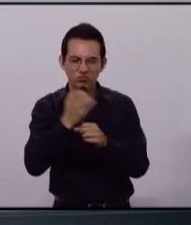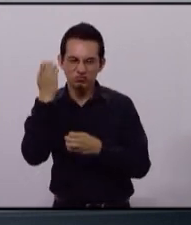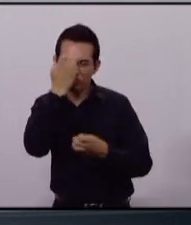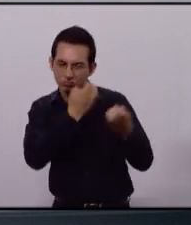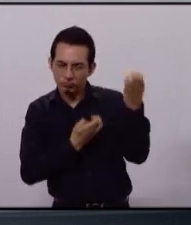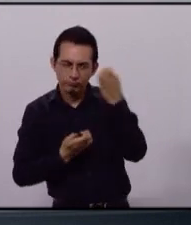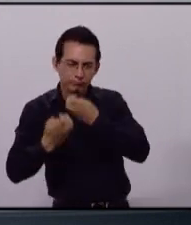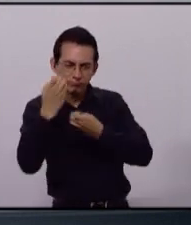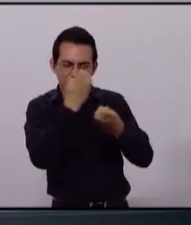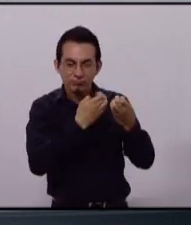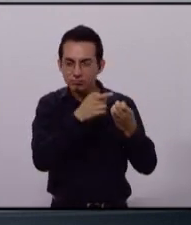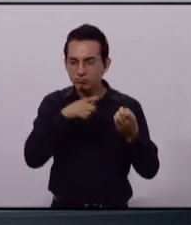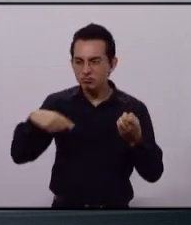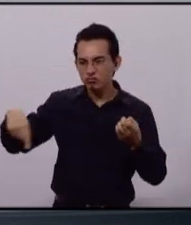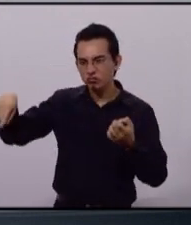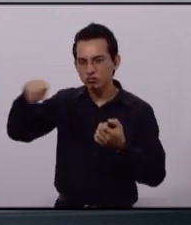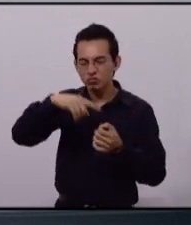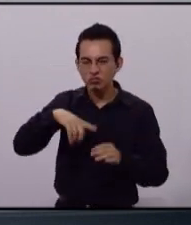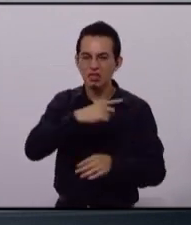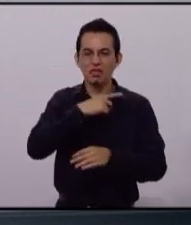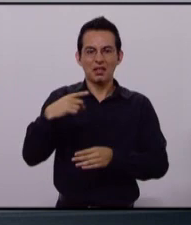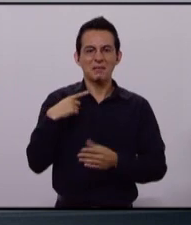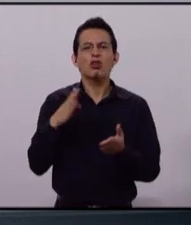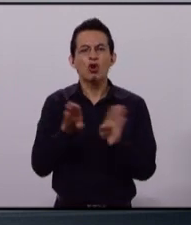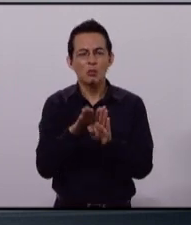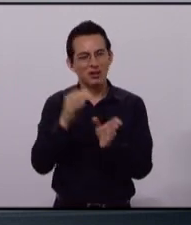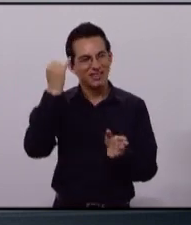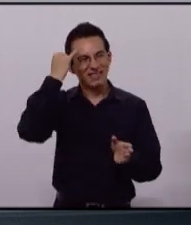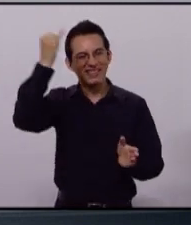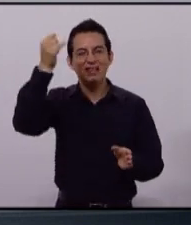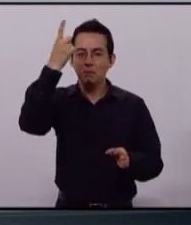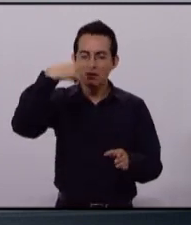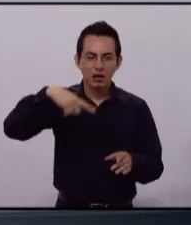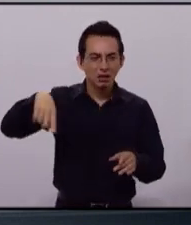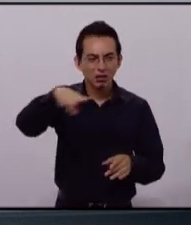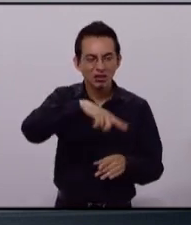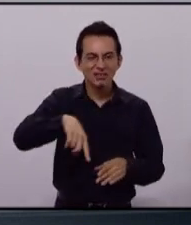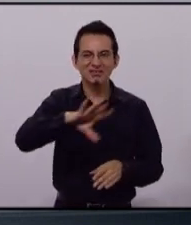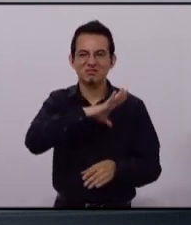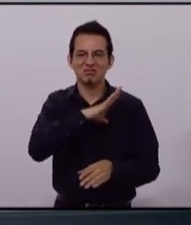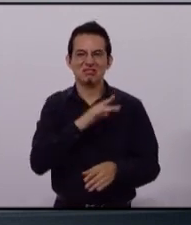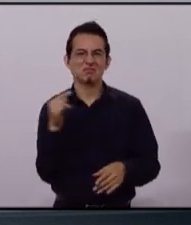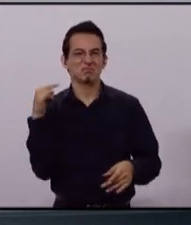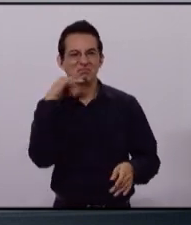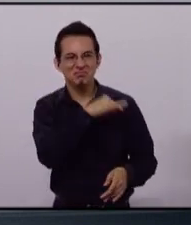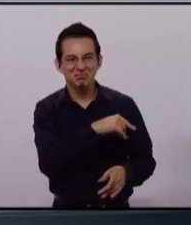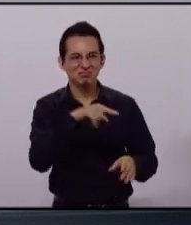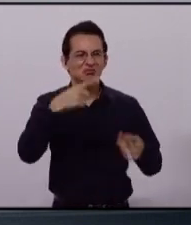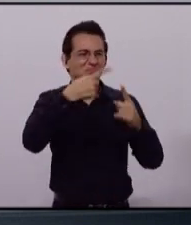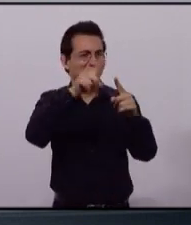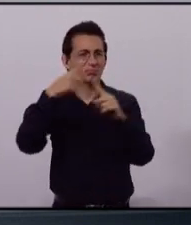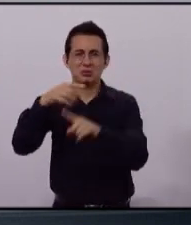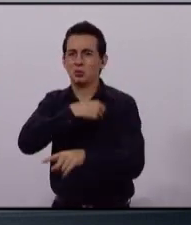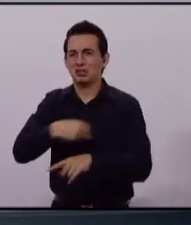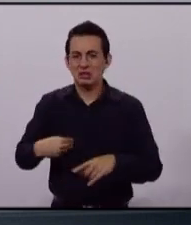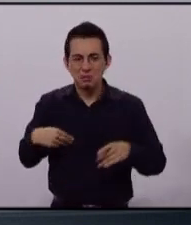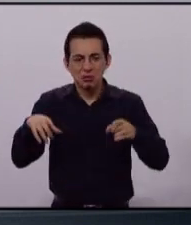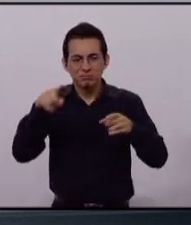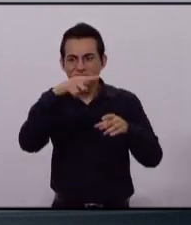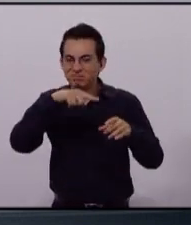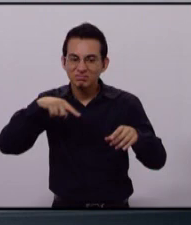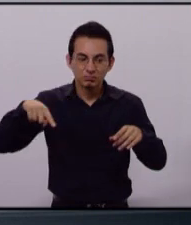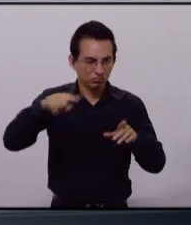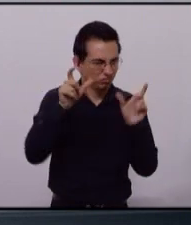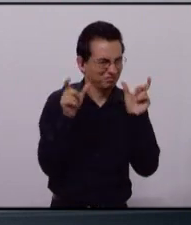analice y proponga medidas concretas para erradicar el delito en diferentes zonas del municipio y